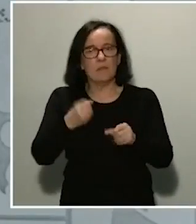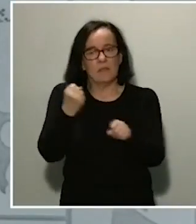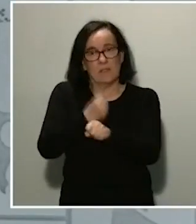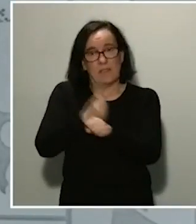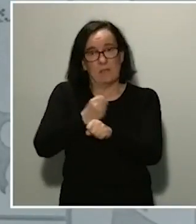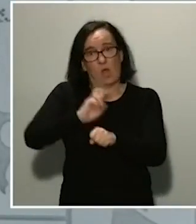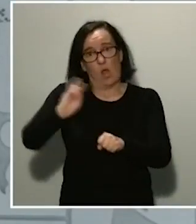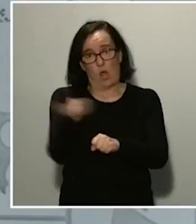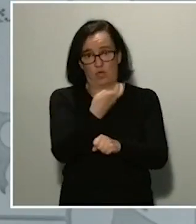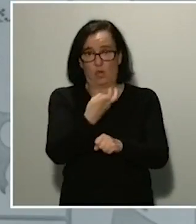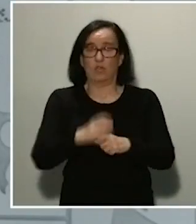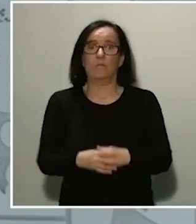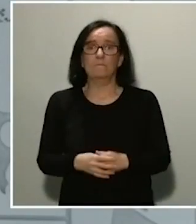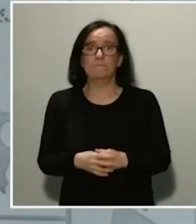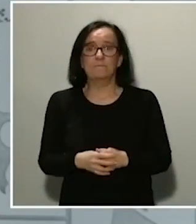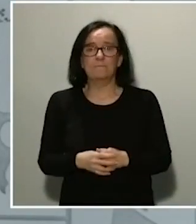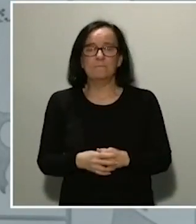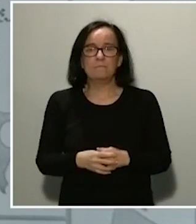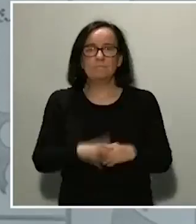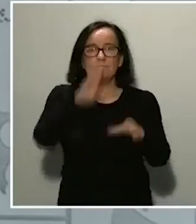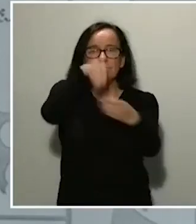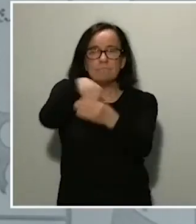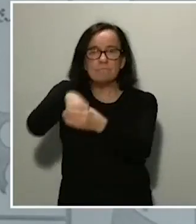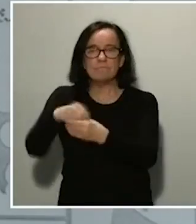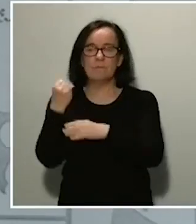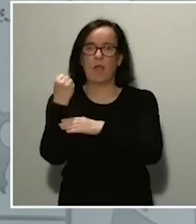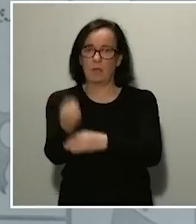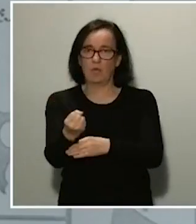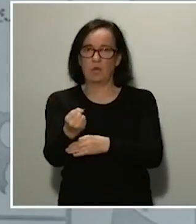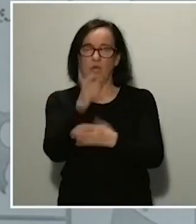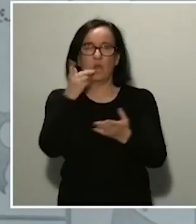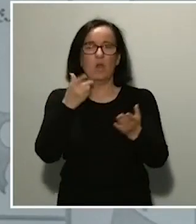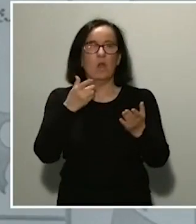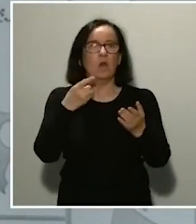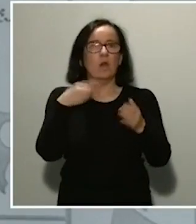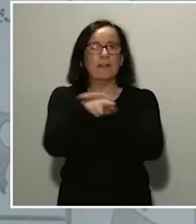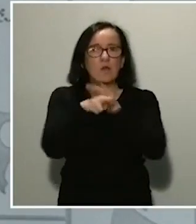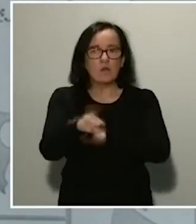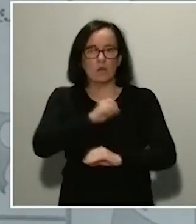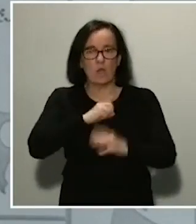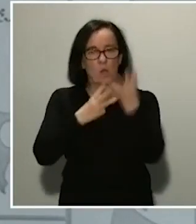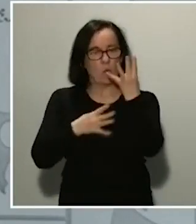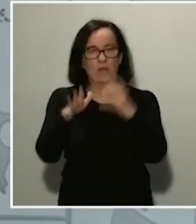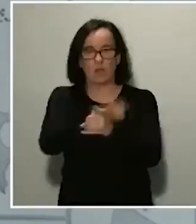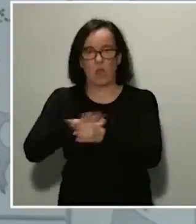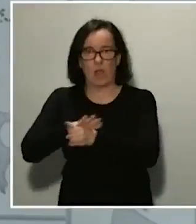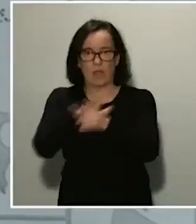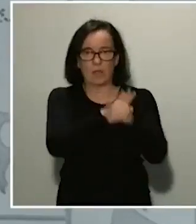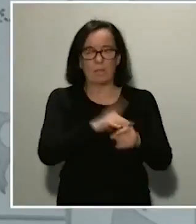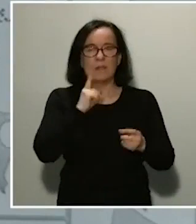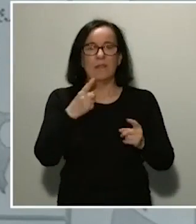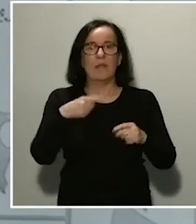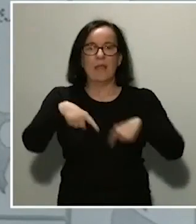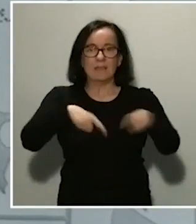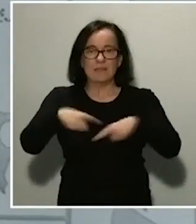implementando apoyo logístico con medios militares en cuatro áreas, para el transporte logístico de